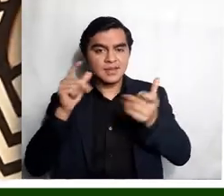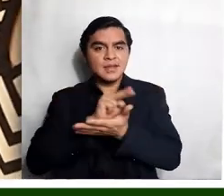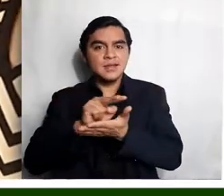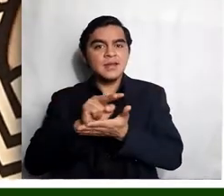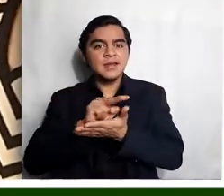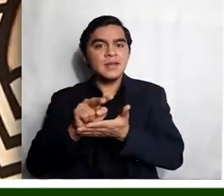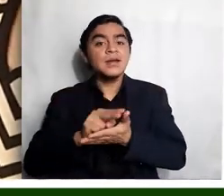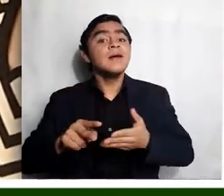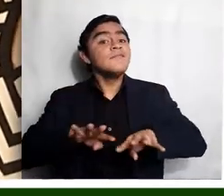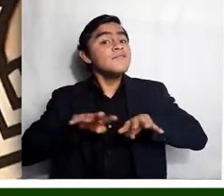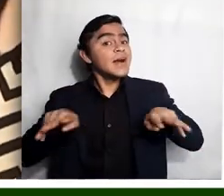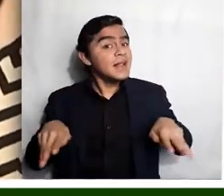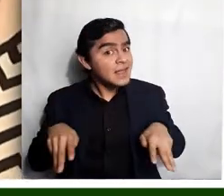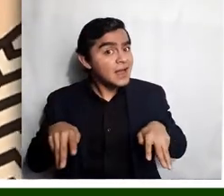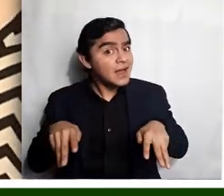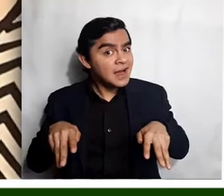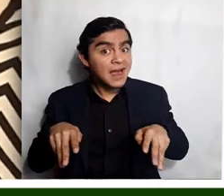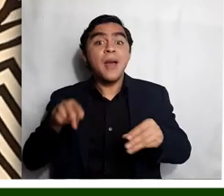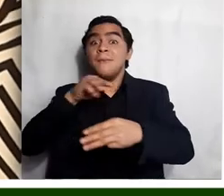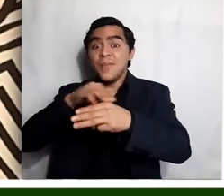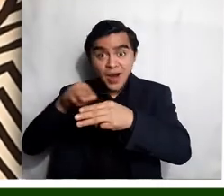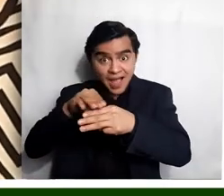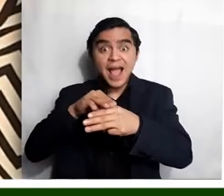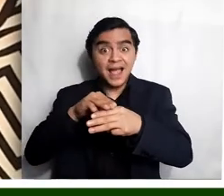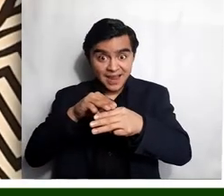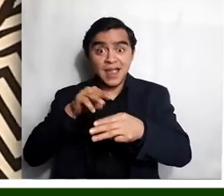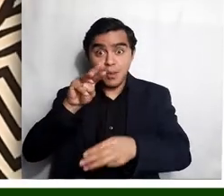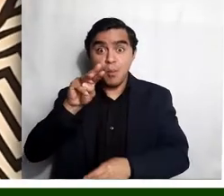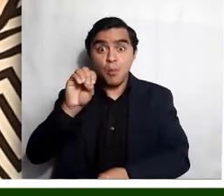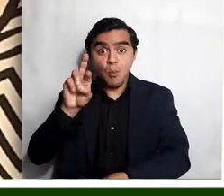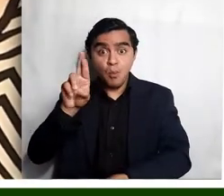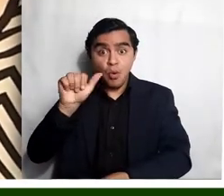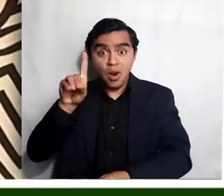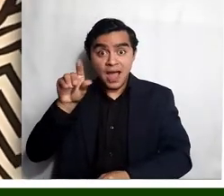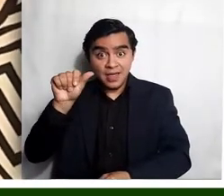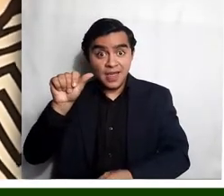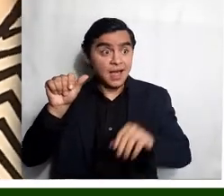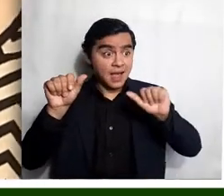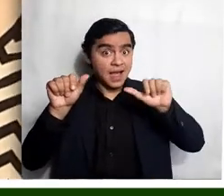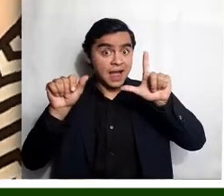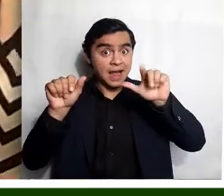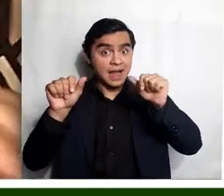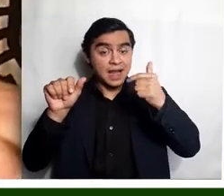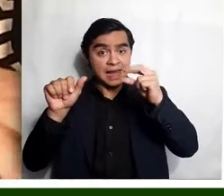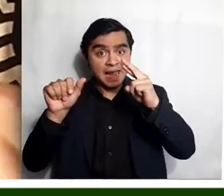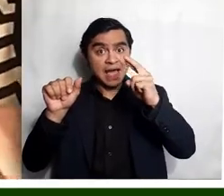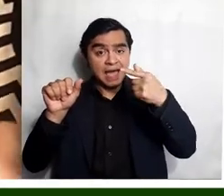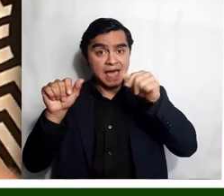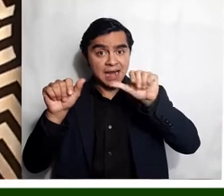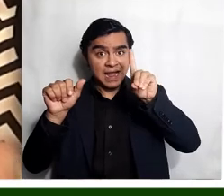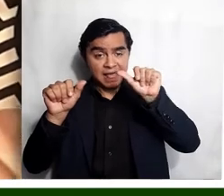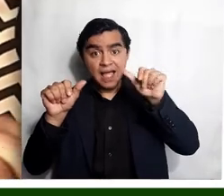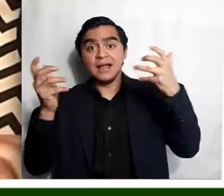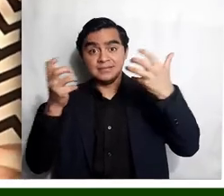verde y la falda, morada. La morada sirvía con alargada. Muy bien.